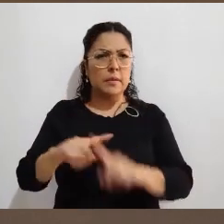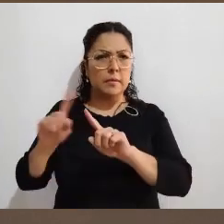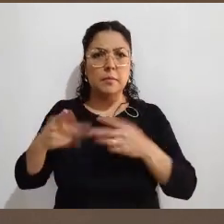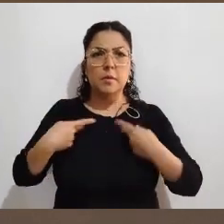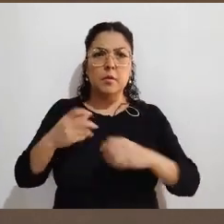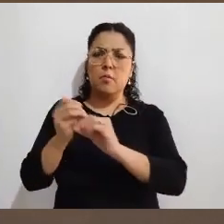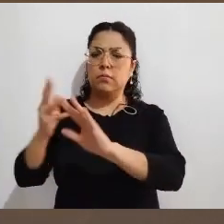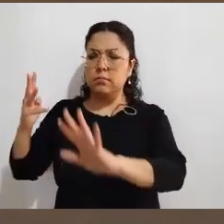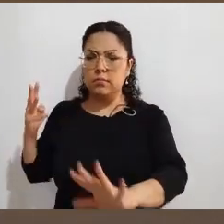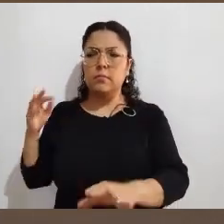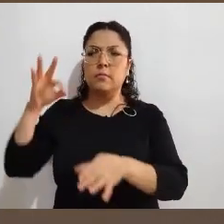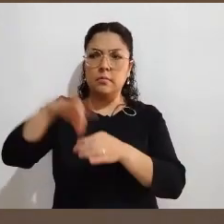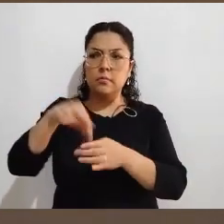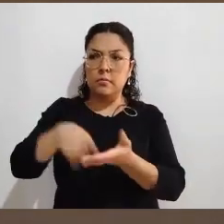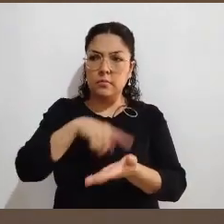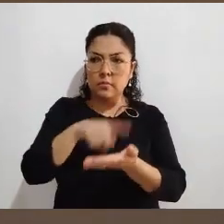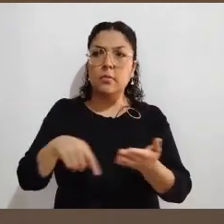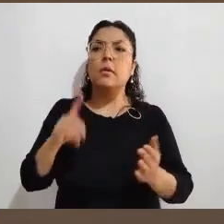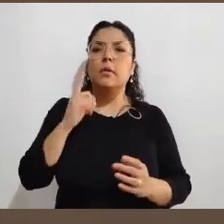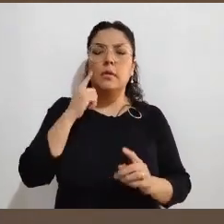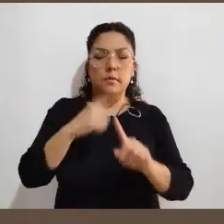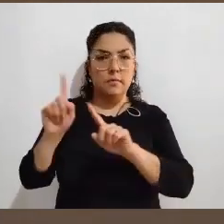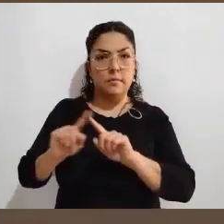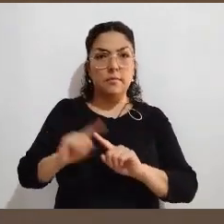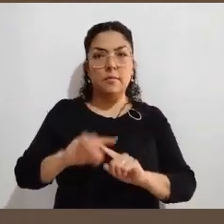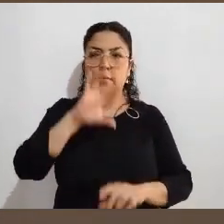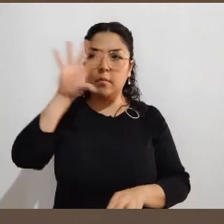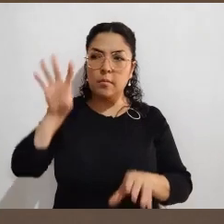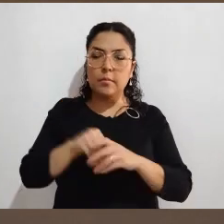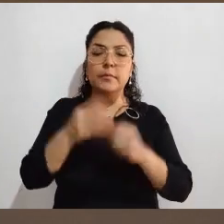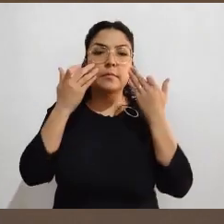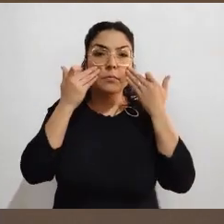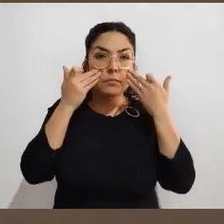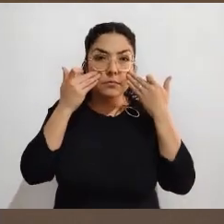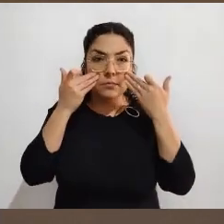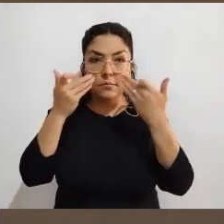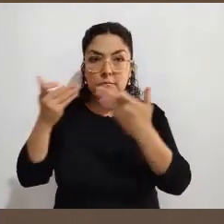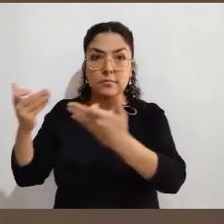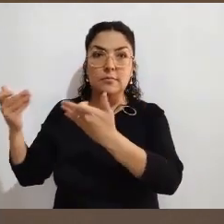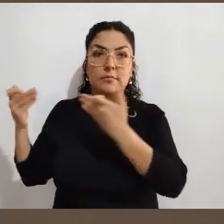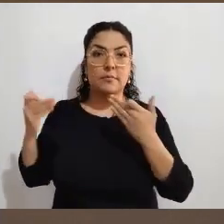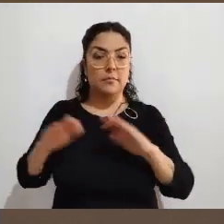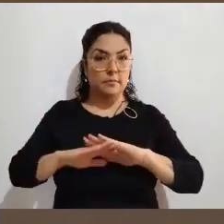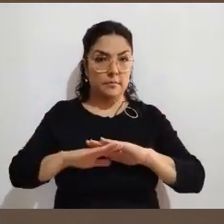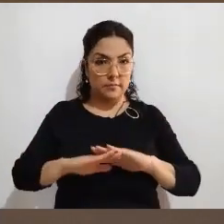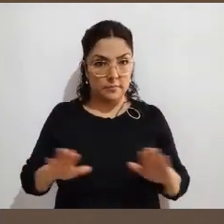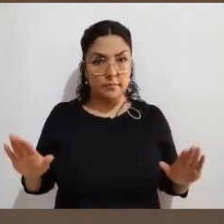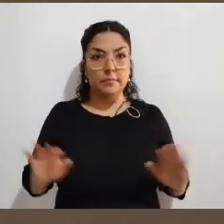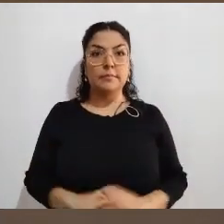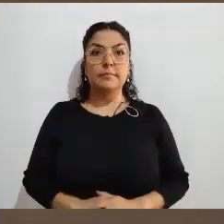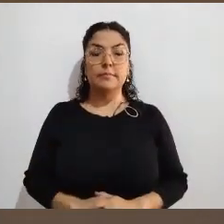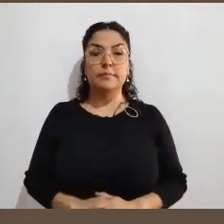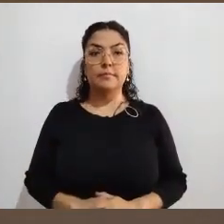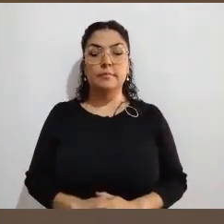ciudadanía que va a votar, otras autoridades. Es decir, el observador electoral puede emitir en su